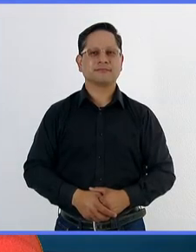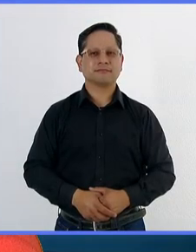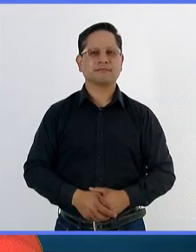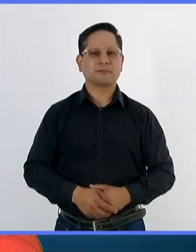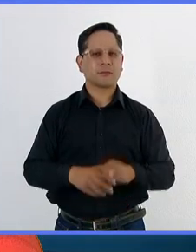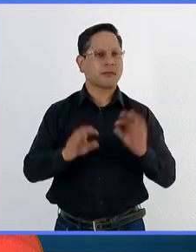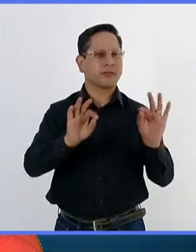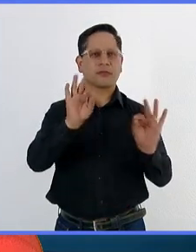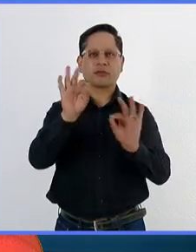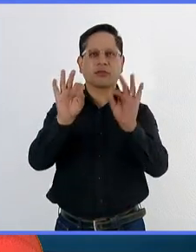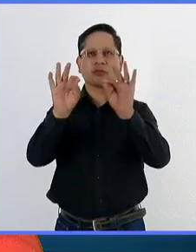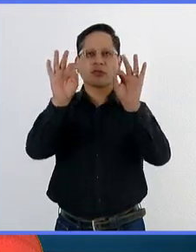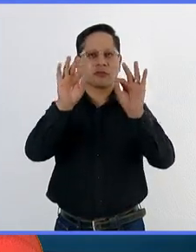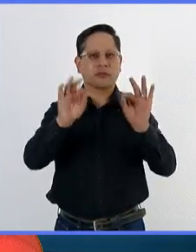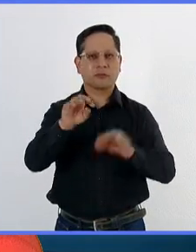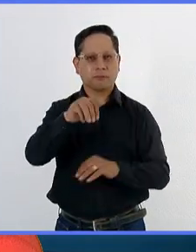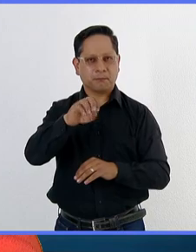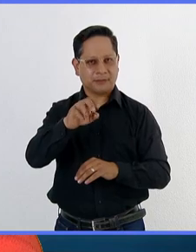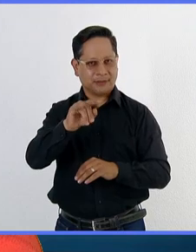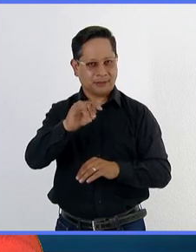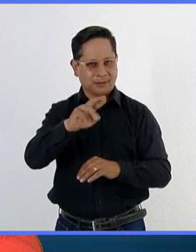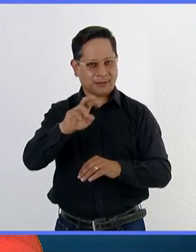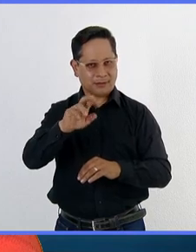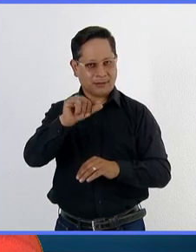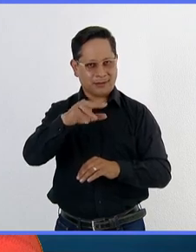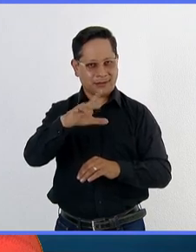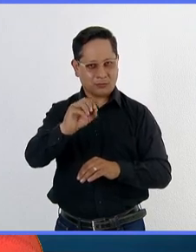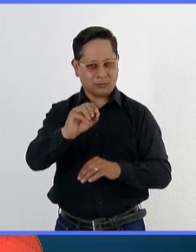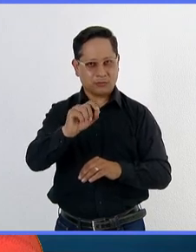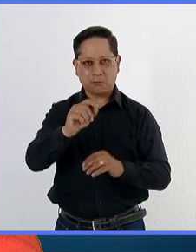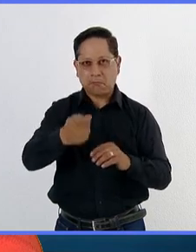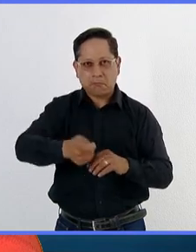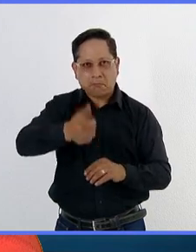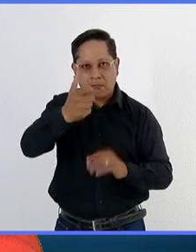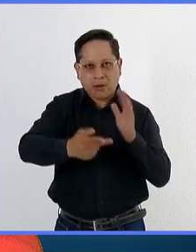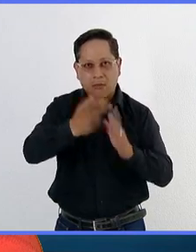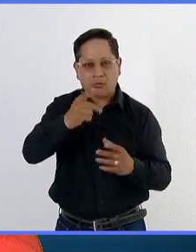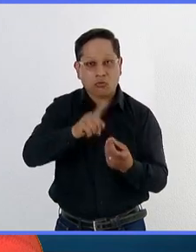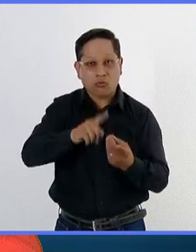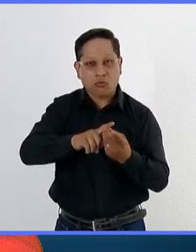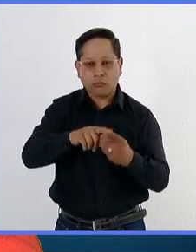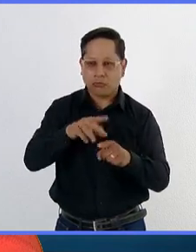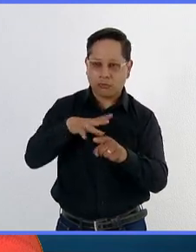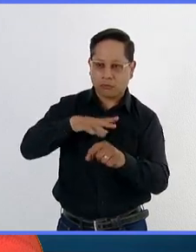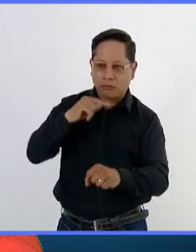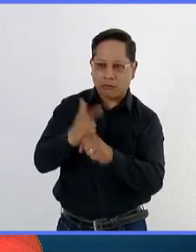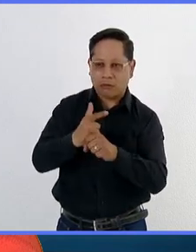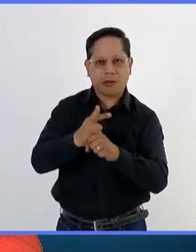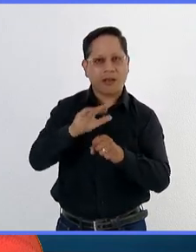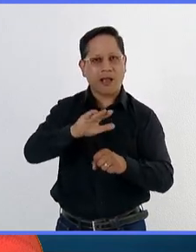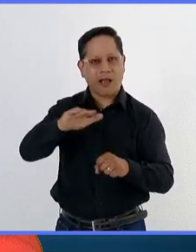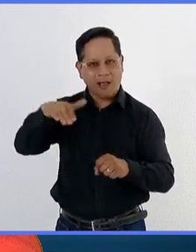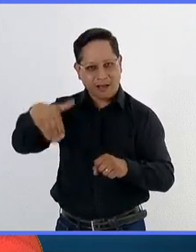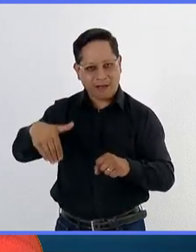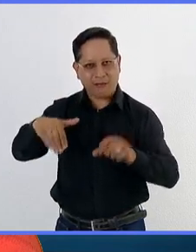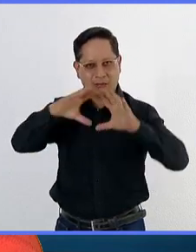La mosca del Mediterráneo apareció por primera vez en África y se encuentra distribuida por distintas partes del mundo, incluyendo la frontera sur